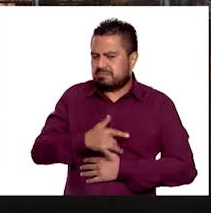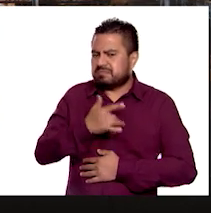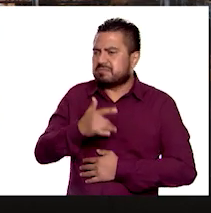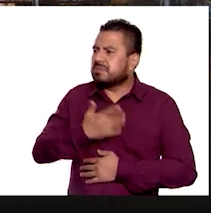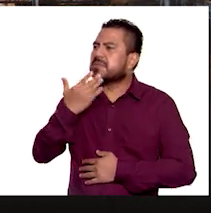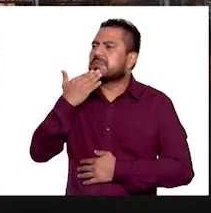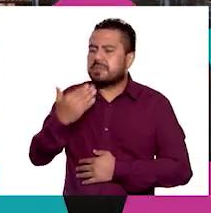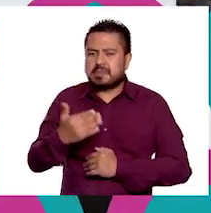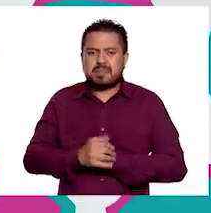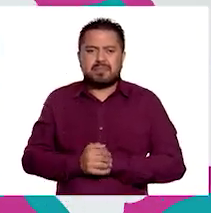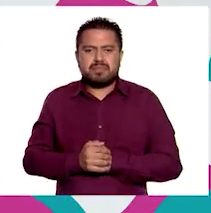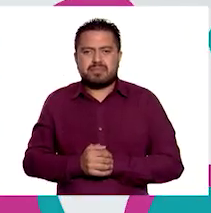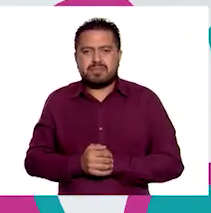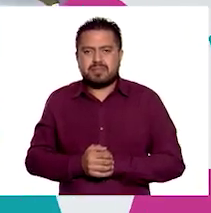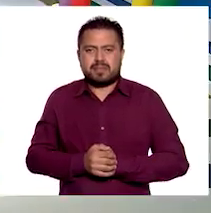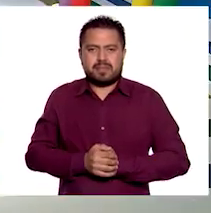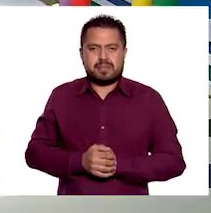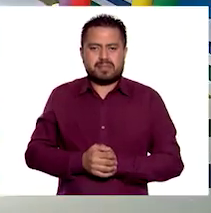Ok.